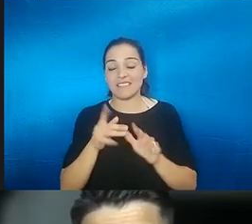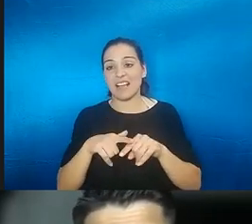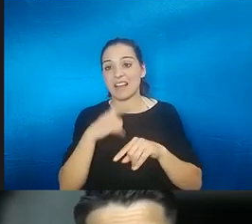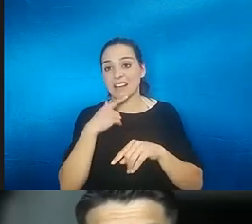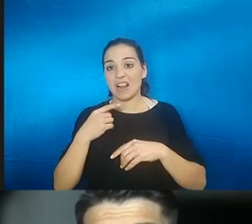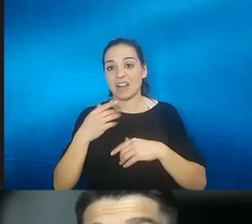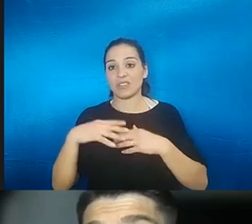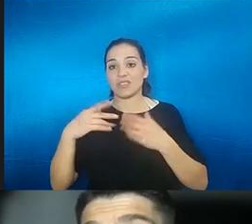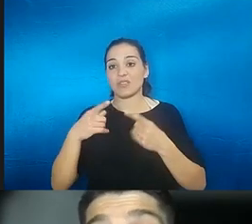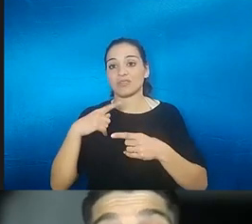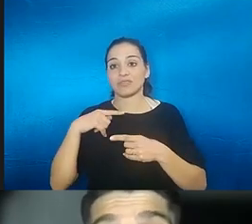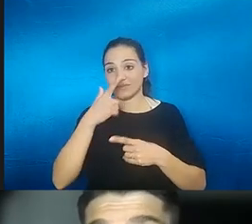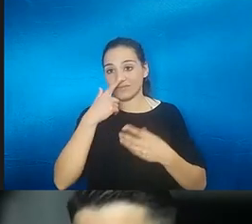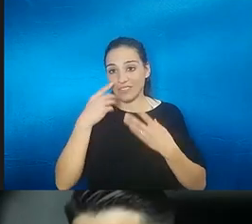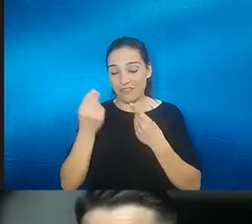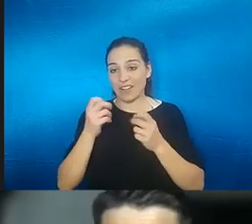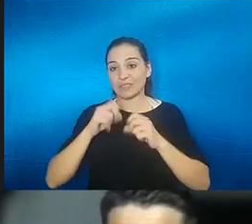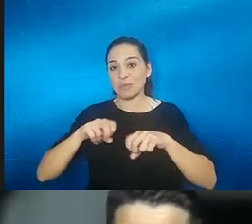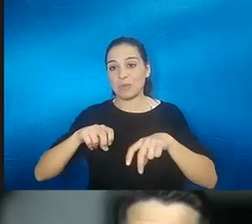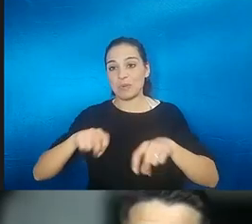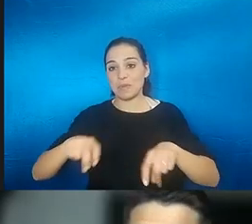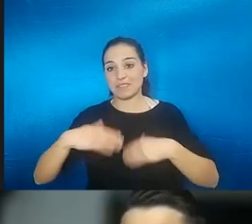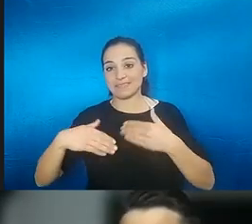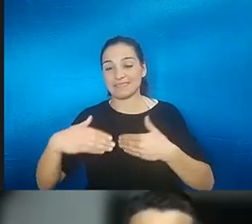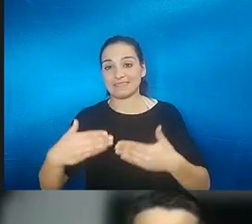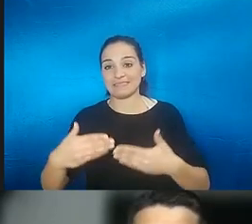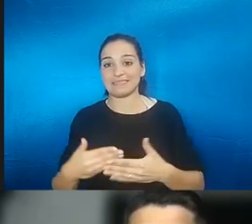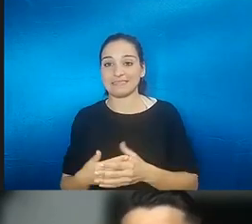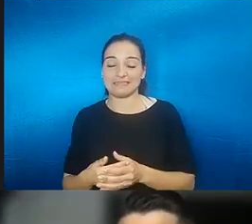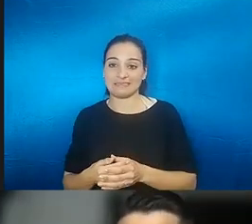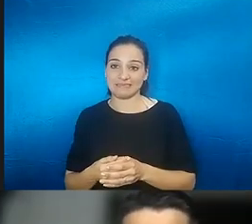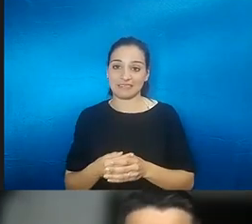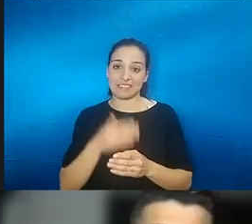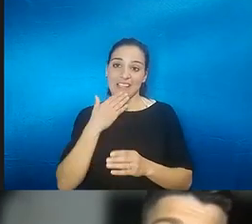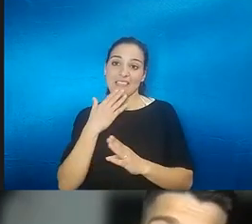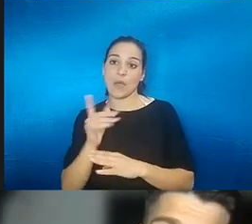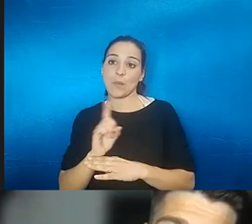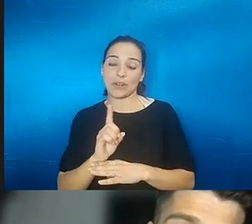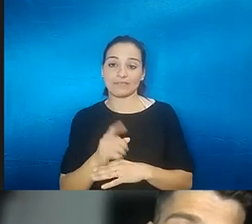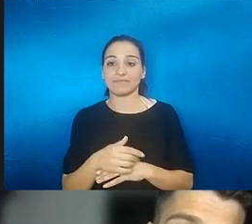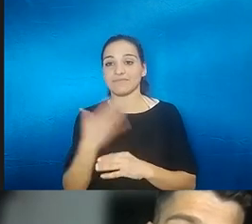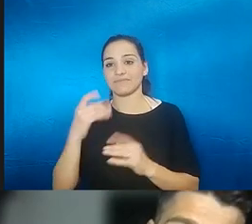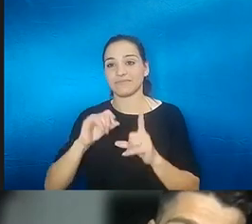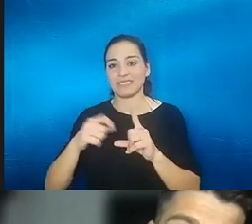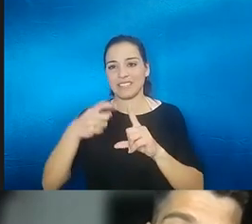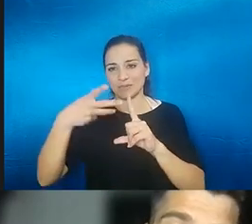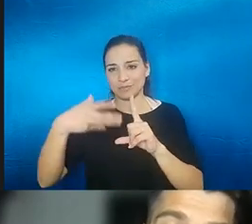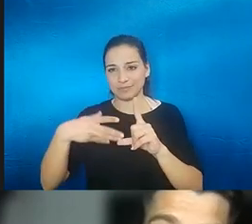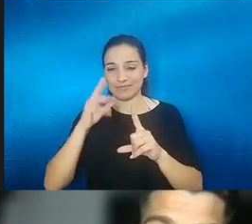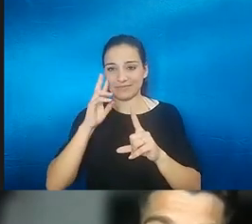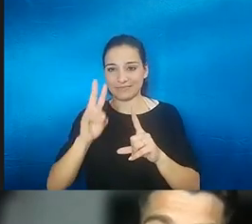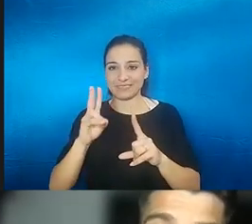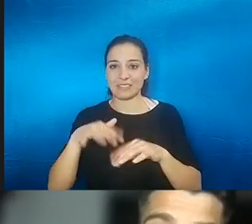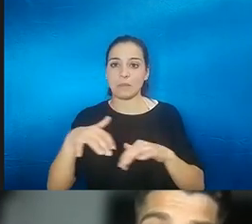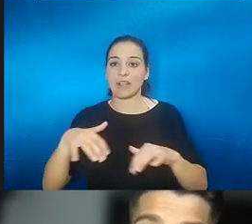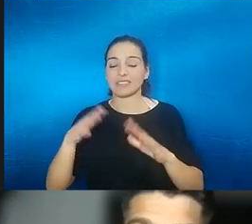de su trastorno de olfato aunque decías antes que sí en el chat no hay la mayoría casi nadie tiene más de